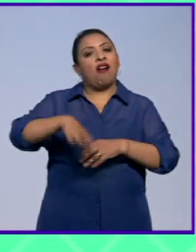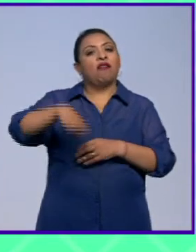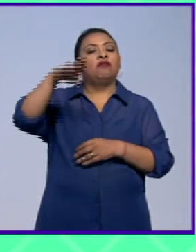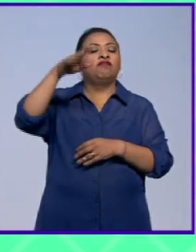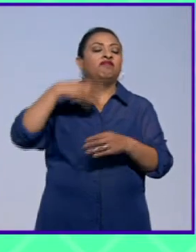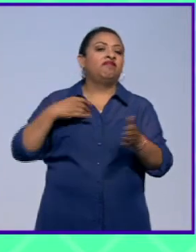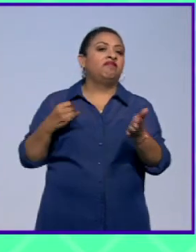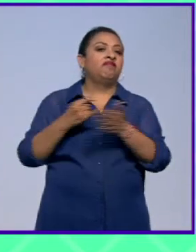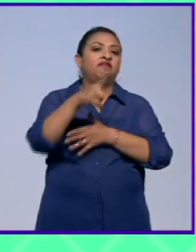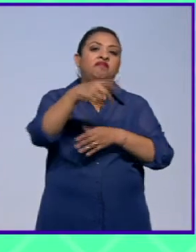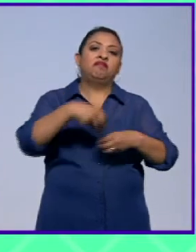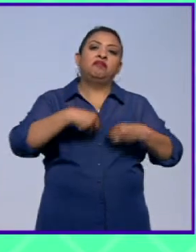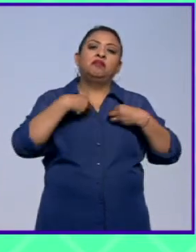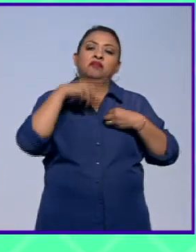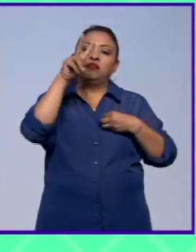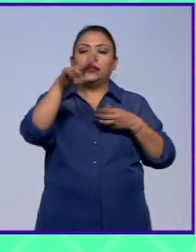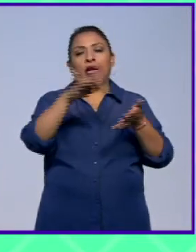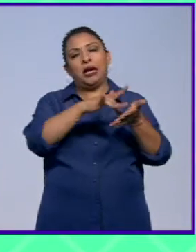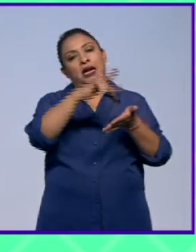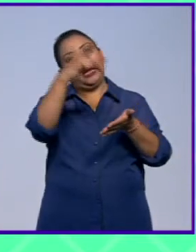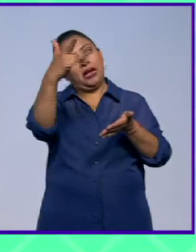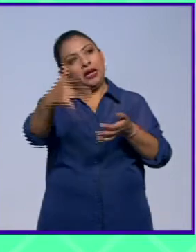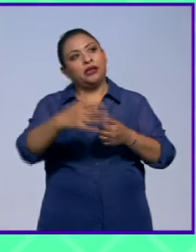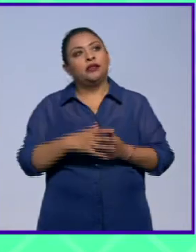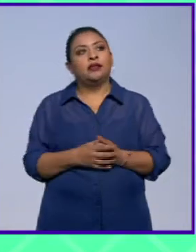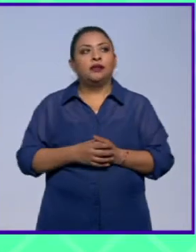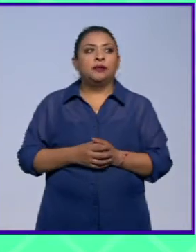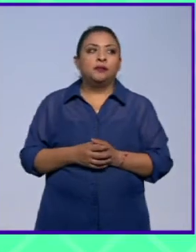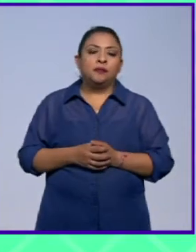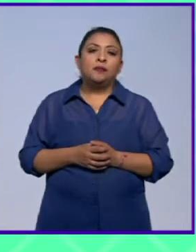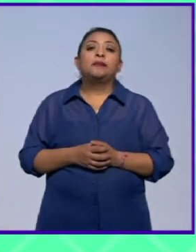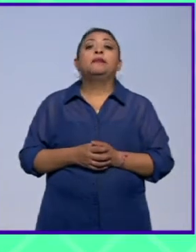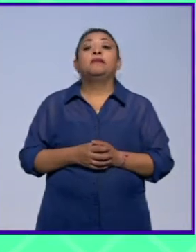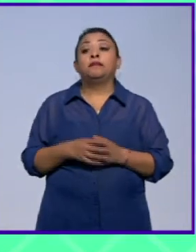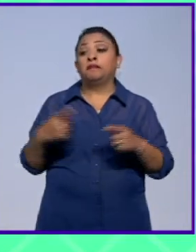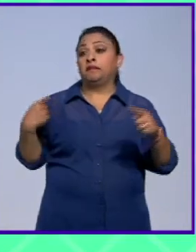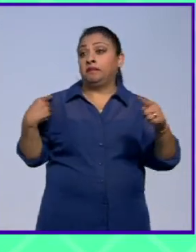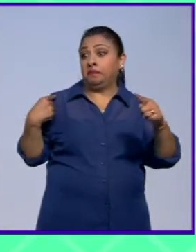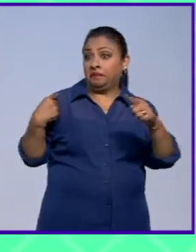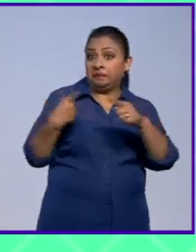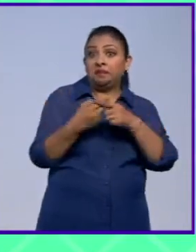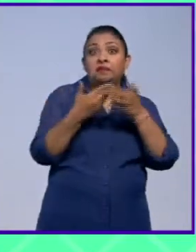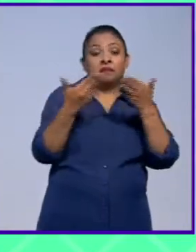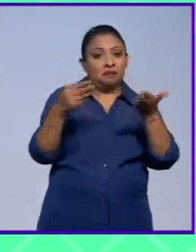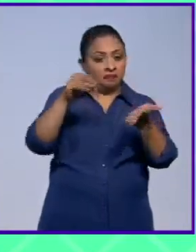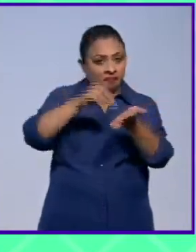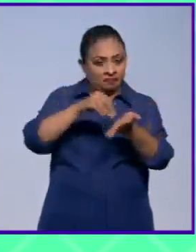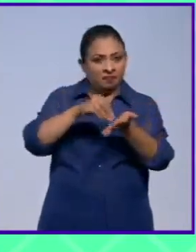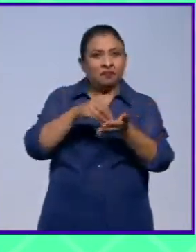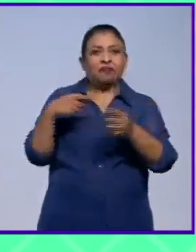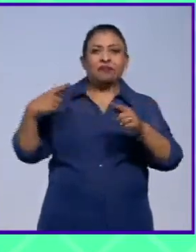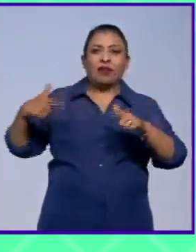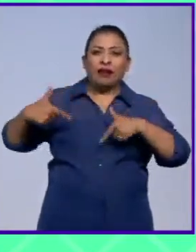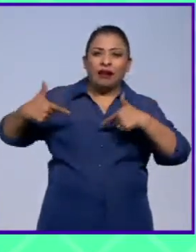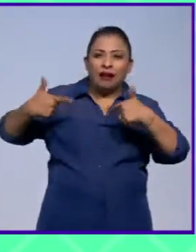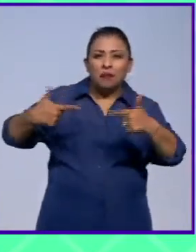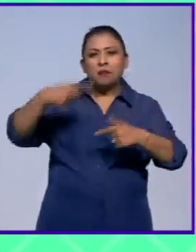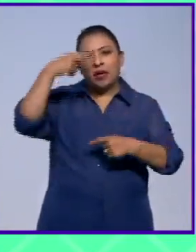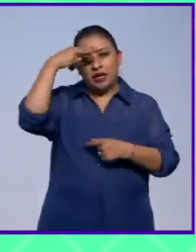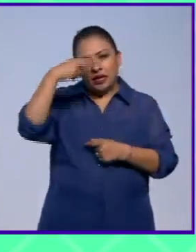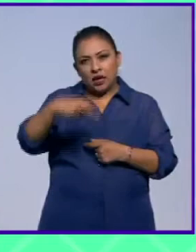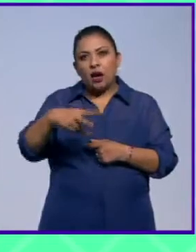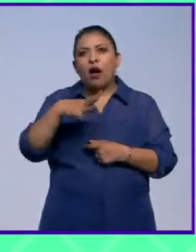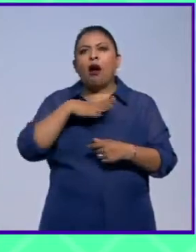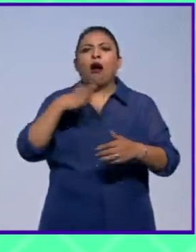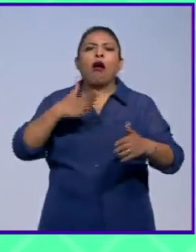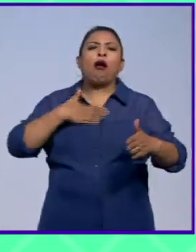decidió seguir esa vida que yo se lo agradezco mucho y entonces hasta la fecha varias generaciones de mexicanos